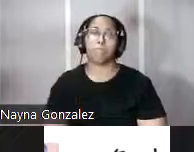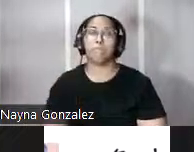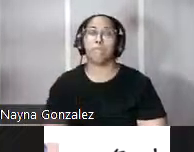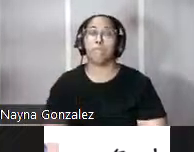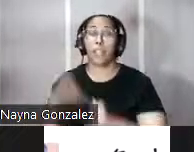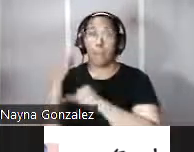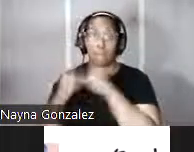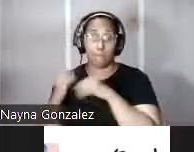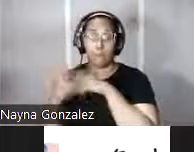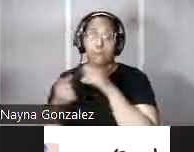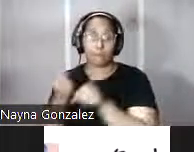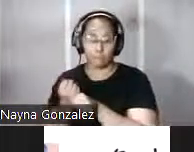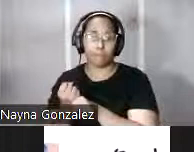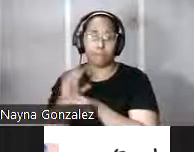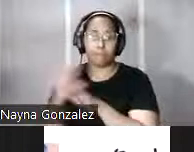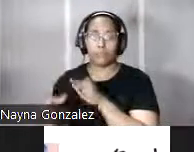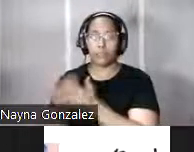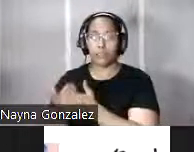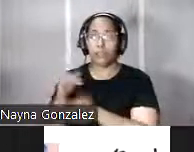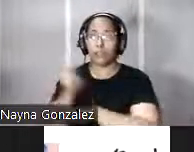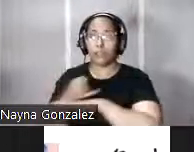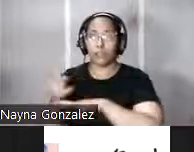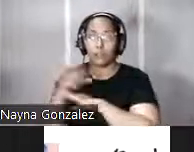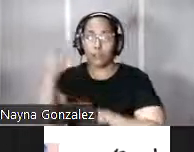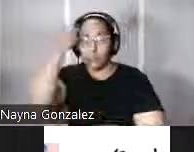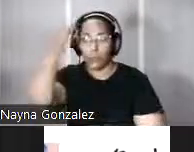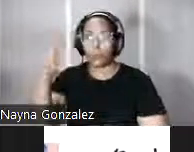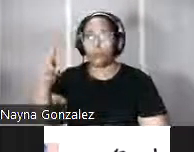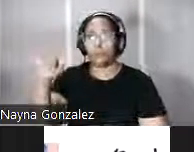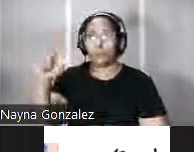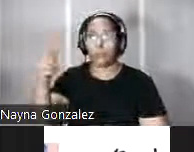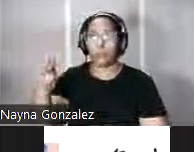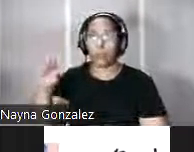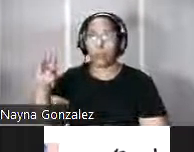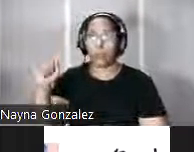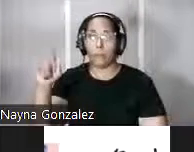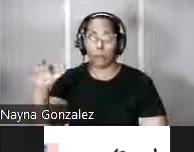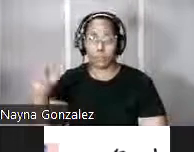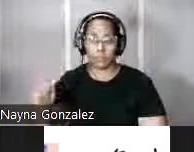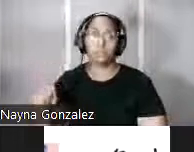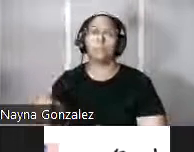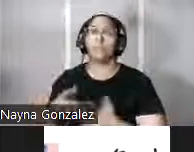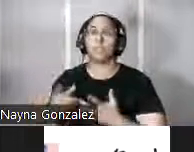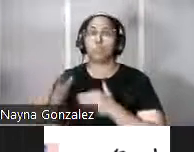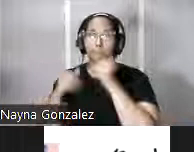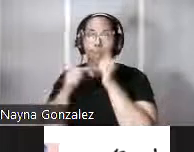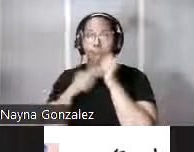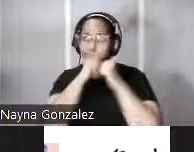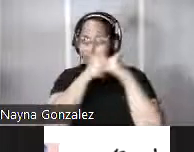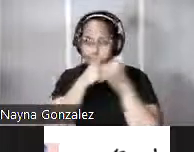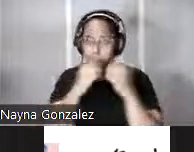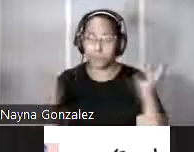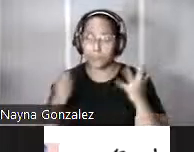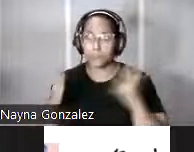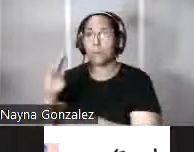finales de esta ciencia con la llegada a la isla del gobernador Diego Menéndez de Valdés se construyen una serie de baterías en